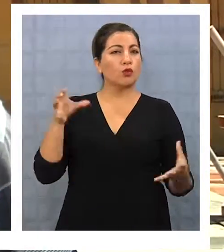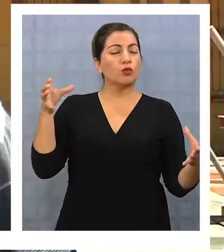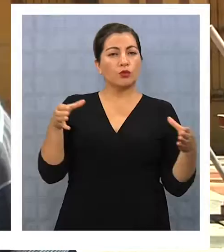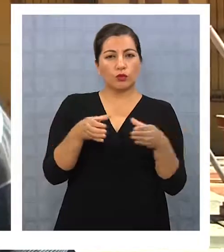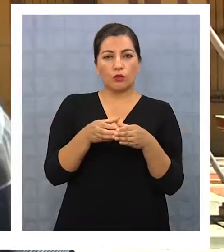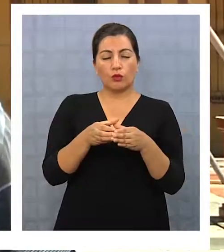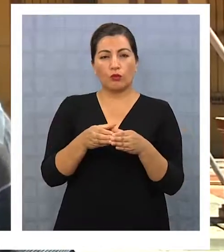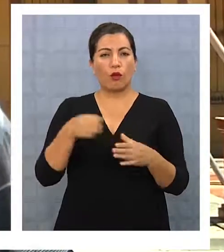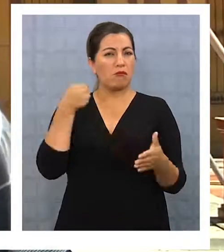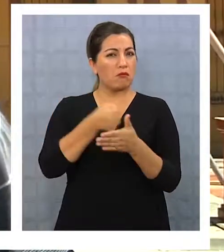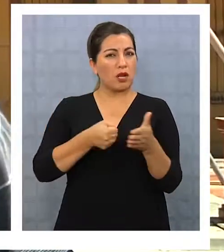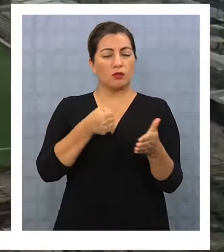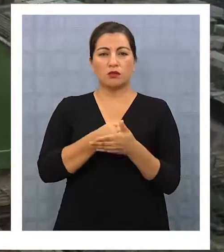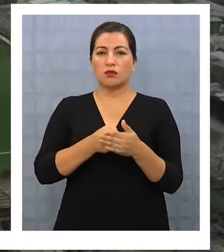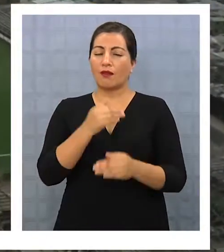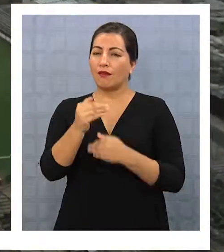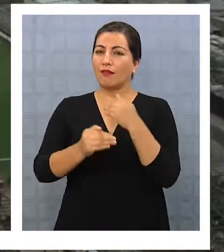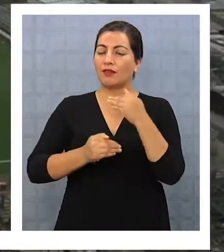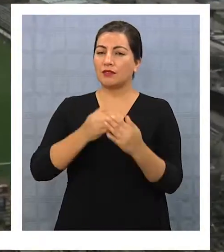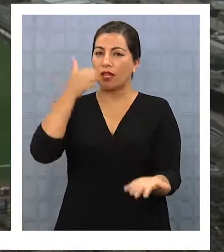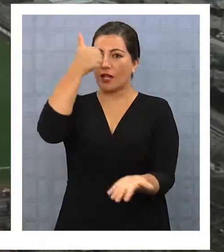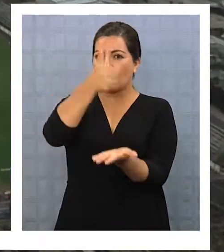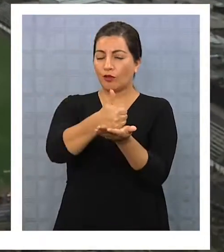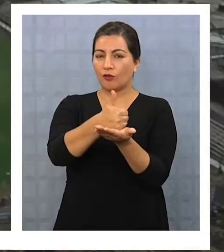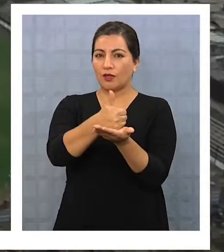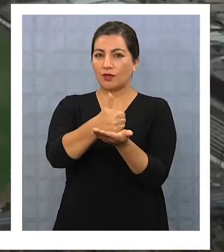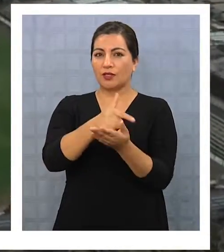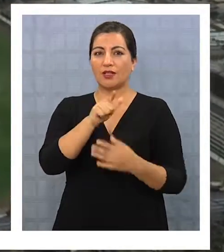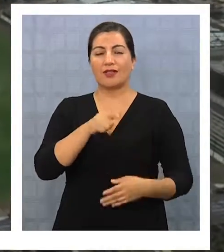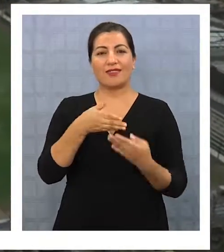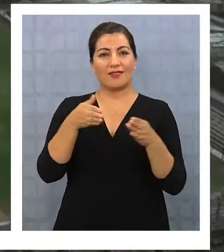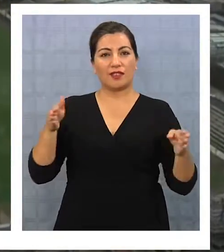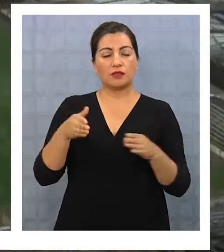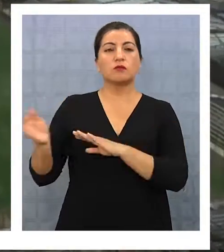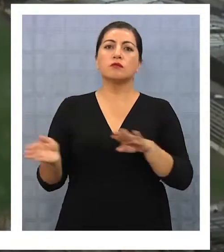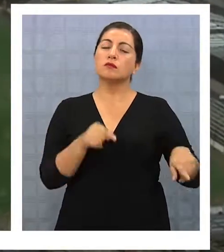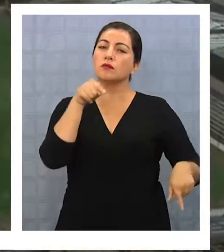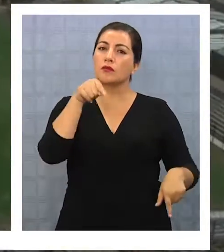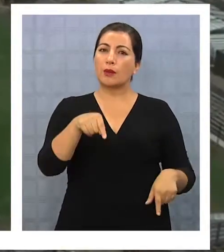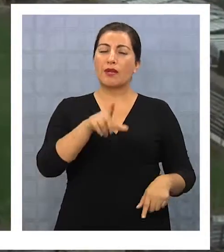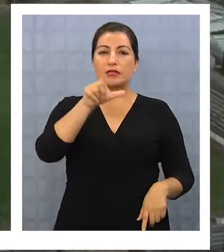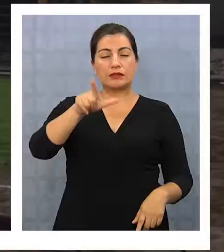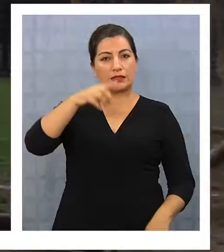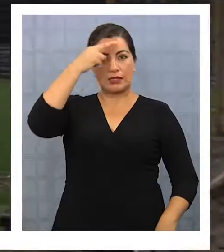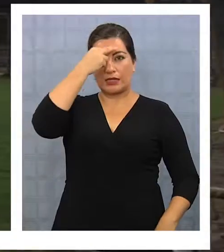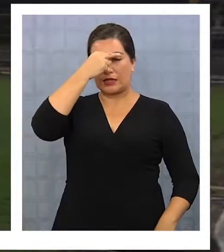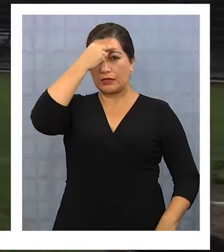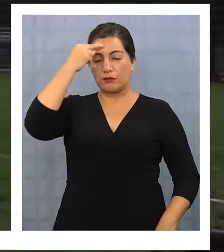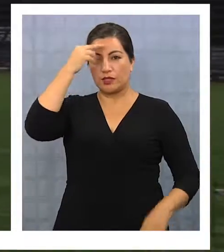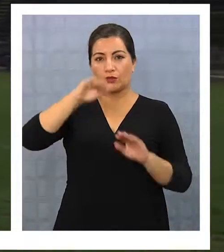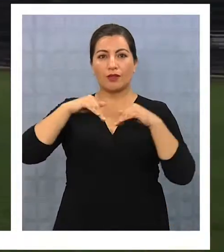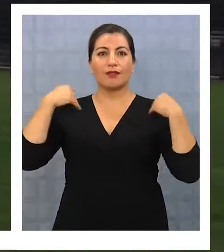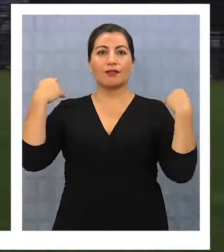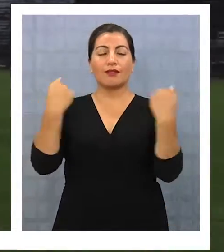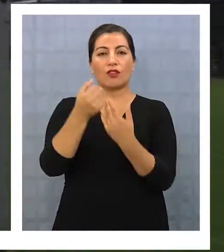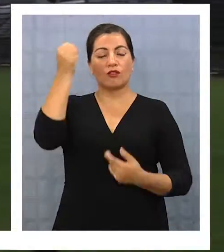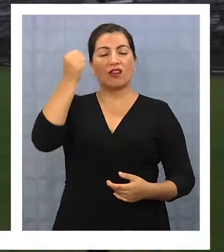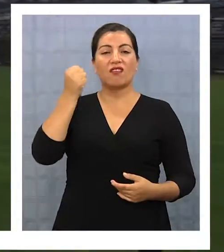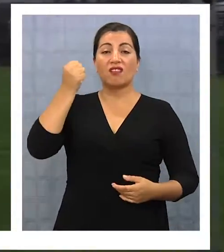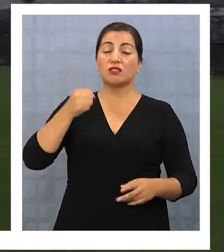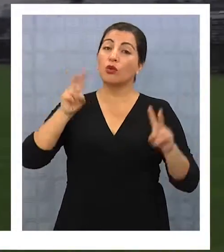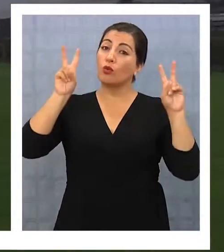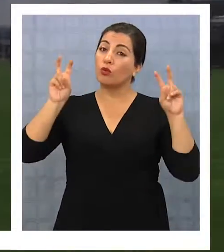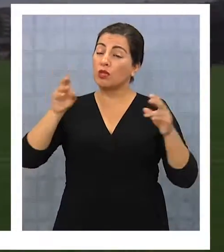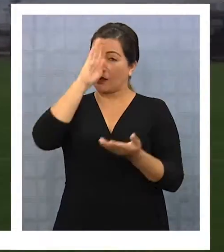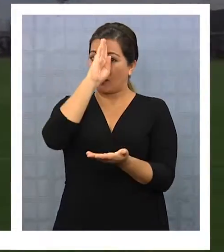luchar y salir adelante en la Copa Libertadores. El CDI busca la localidad en Cabancha para el 7 de marzo, tema sujeto a la decisión de